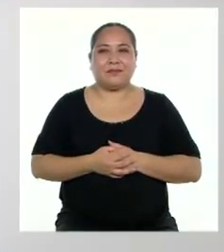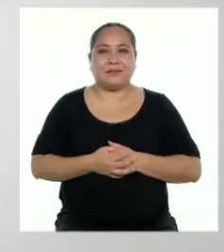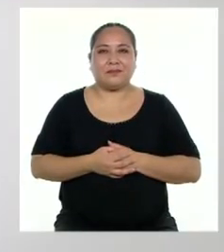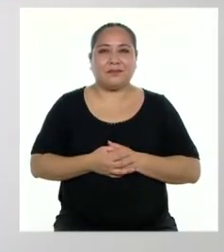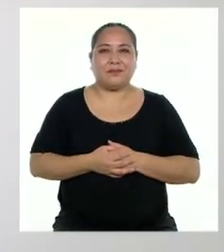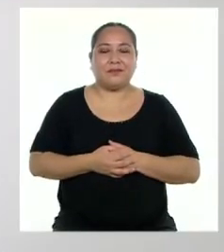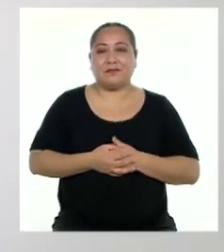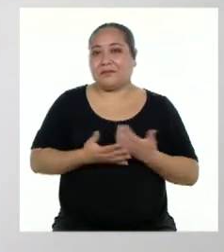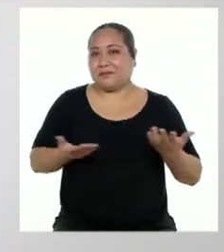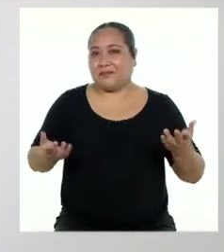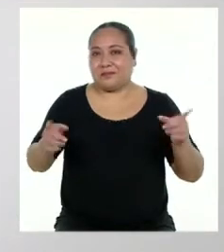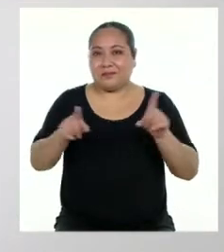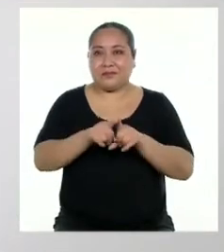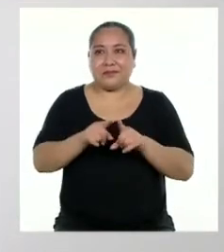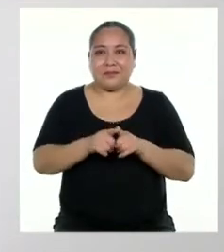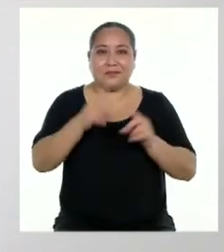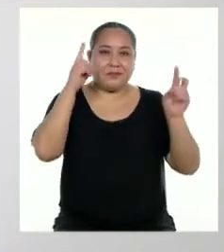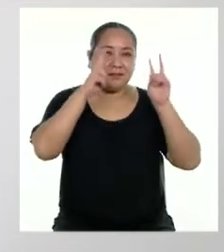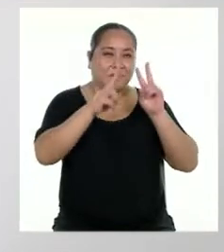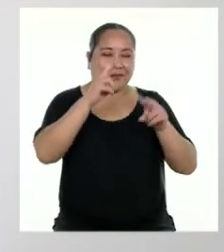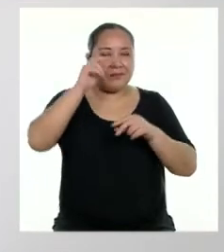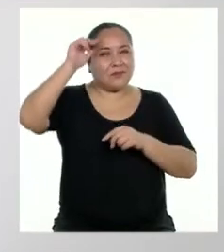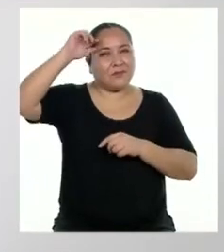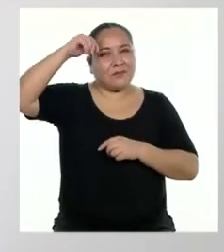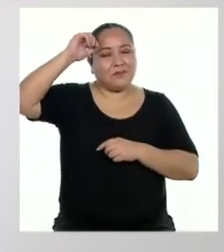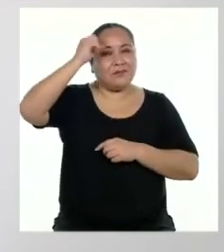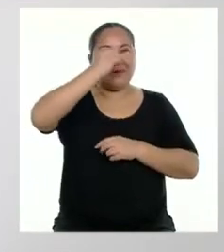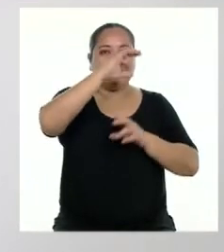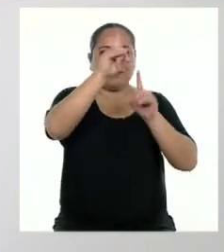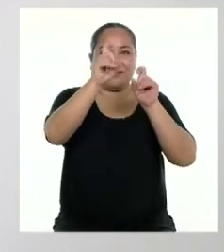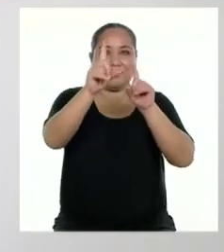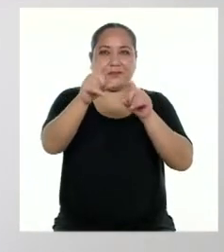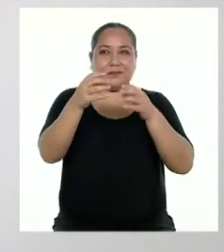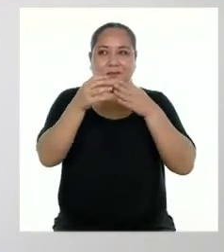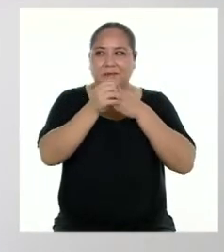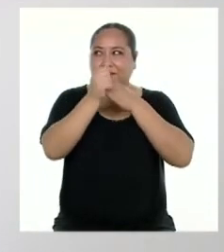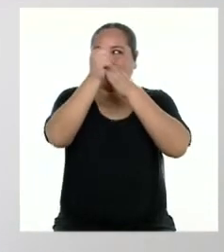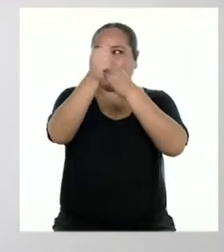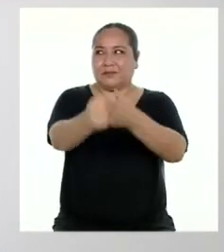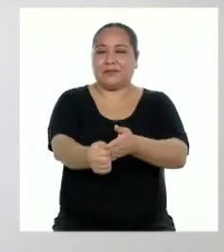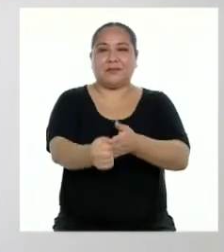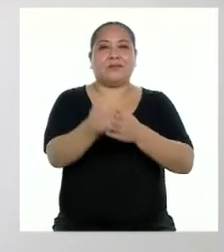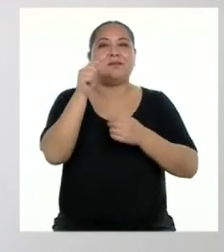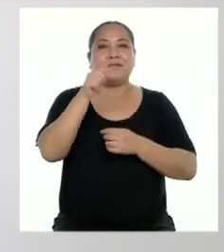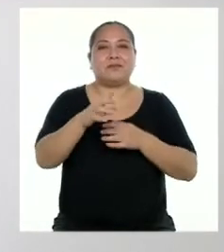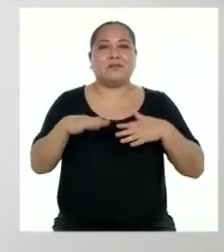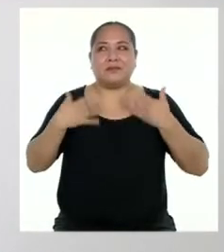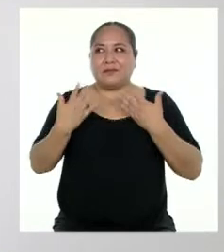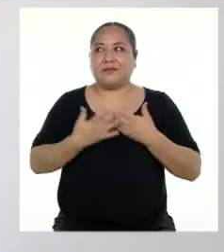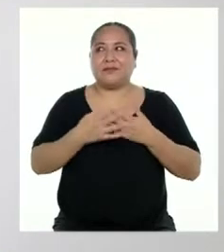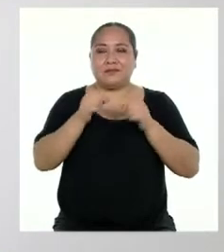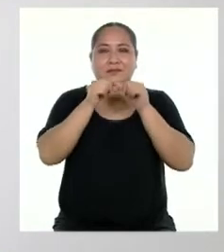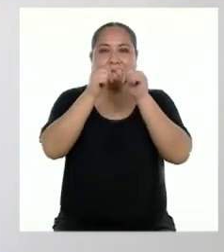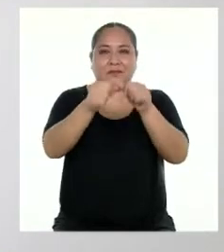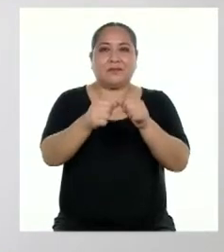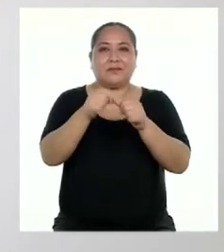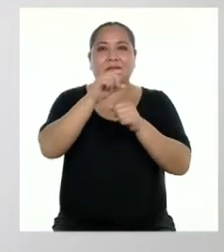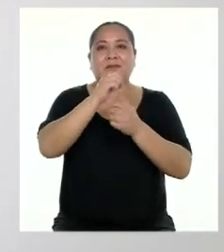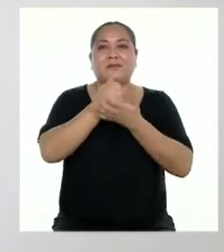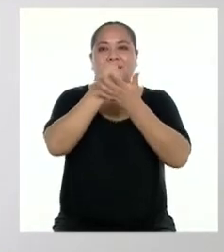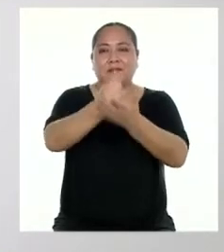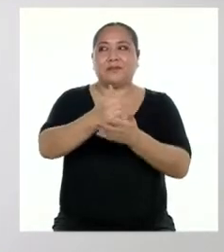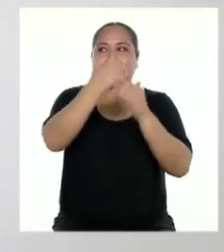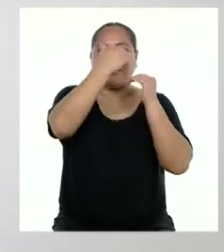Además, debemos recordar algunas preguntas orientadoras que podrían ser de utilidad para